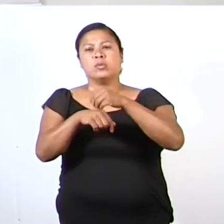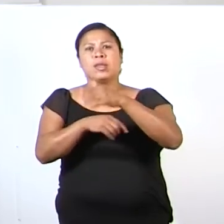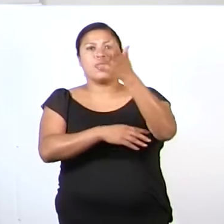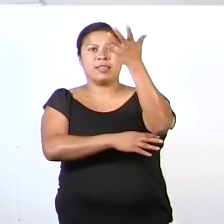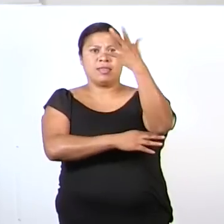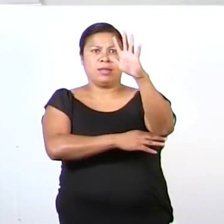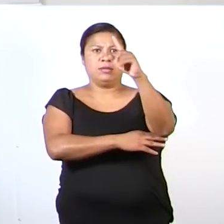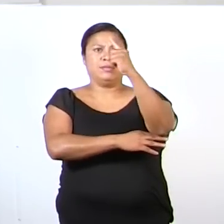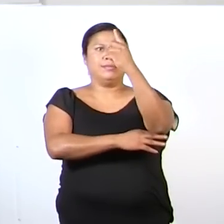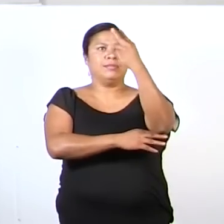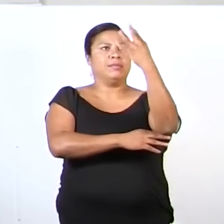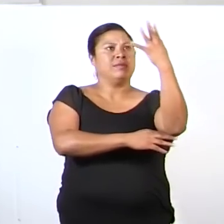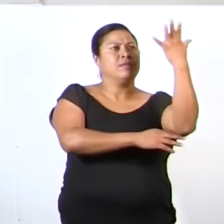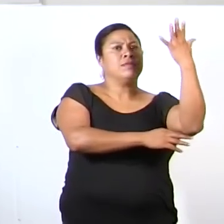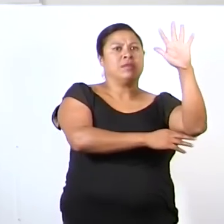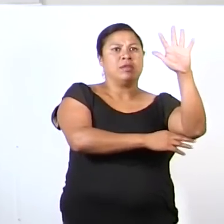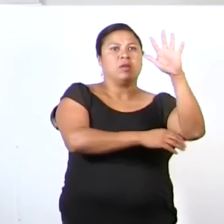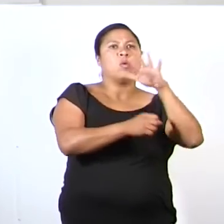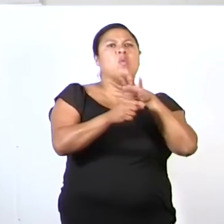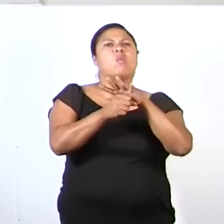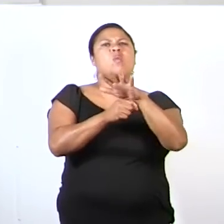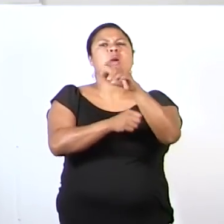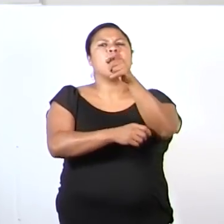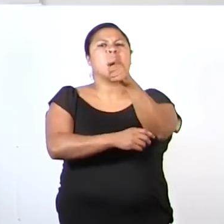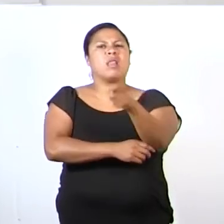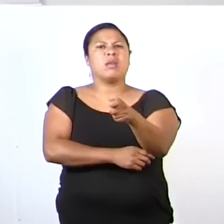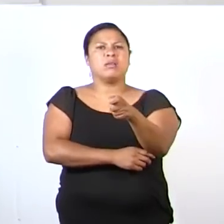diez dígitos. ¿Cuáles serán?